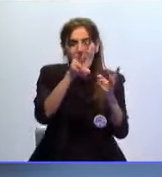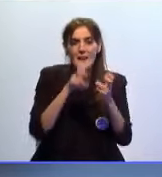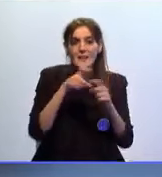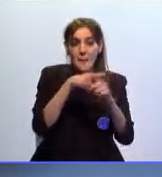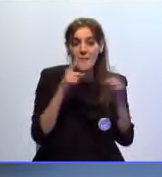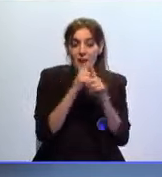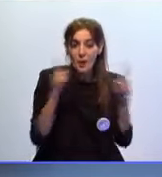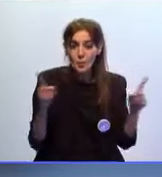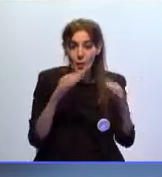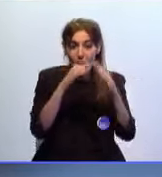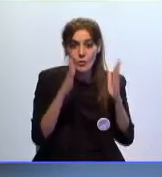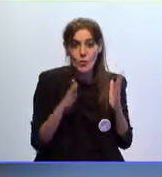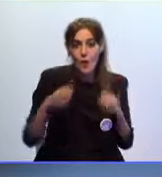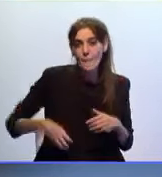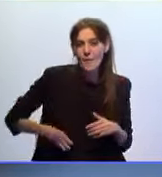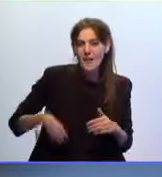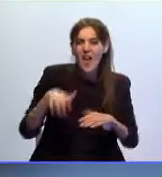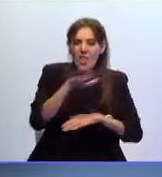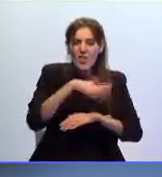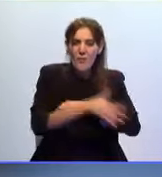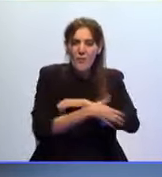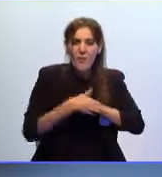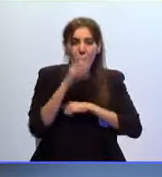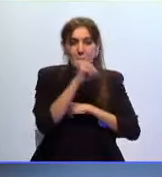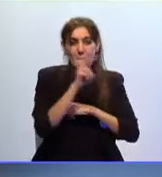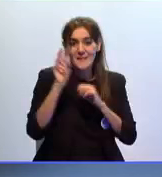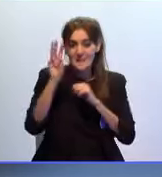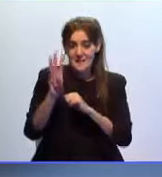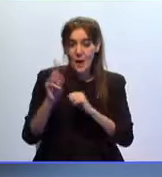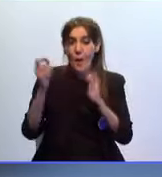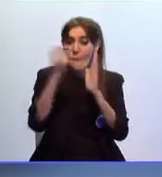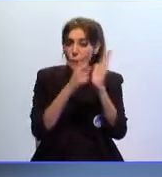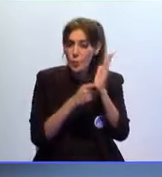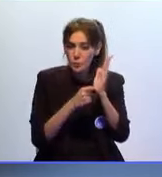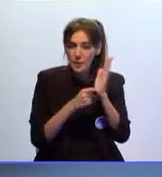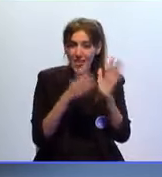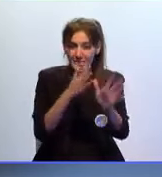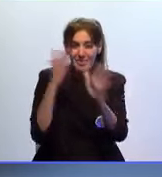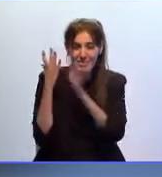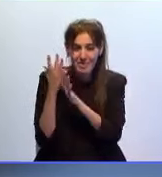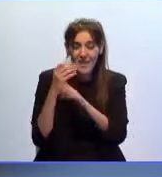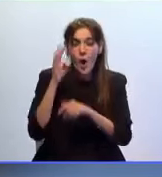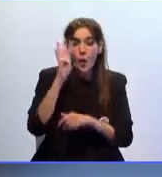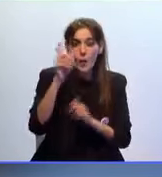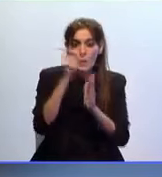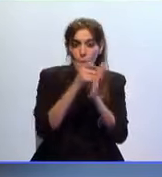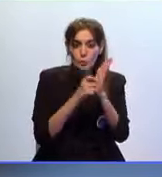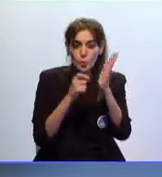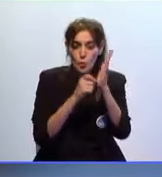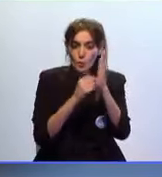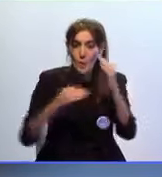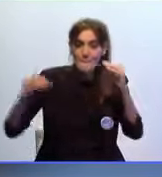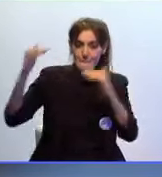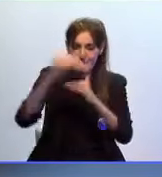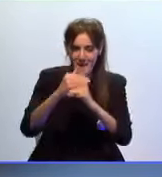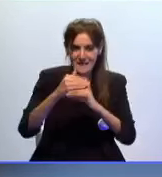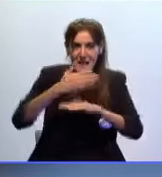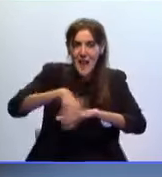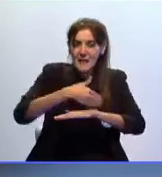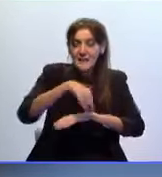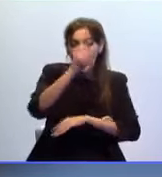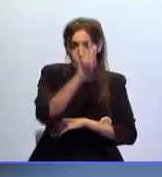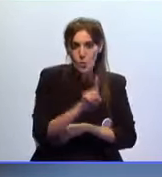media anual por hogar en El Príncipe la zona más pobre creció 23 puntos durante la última década cerca de 4 puntos más que en el Distrito